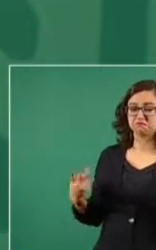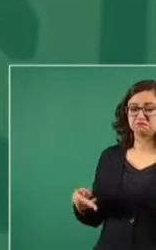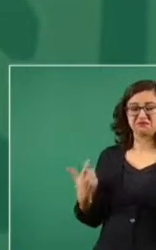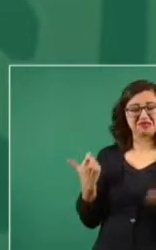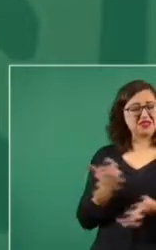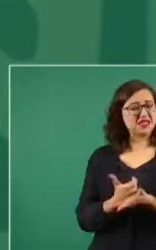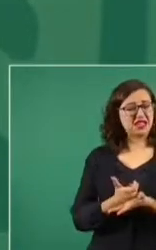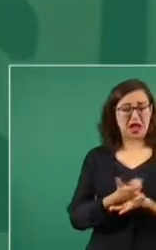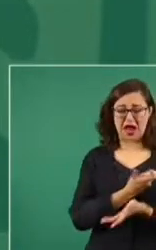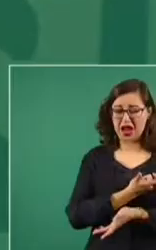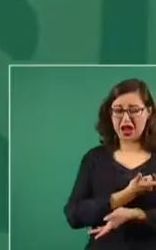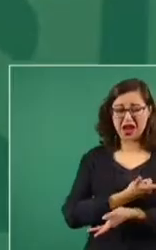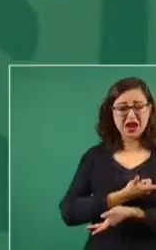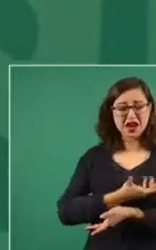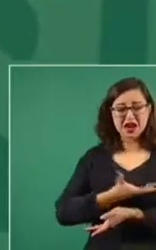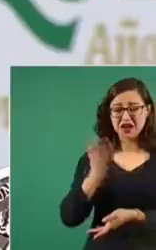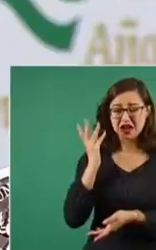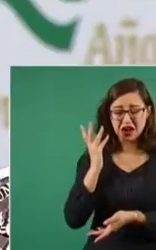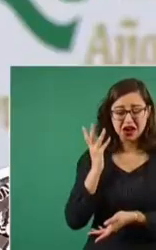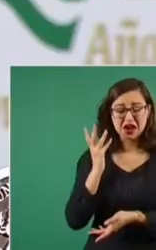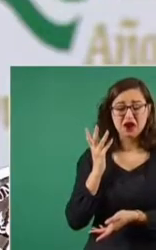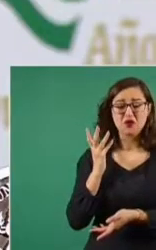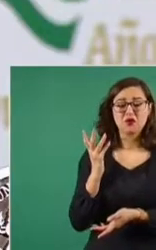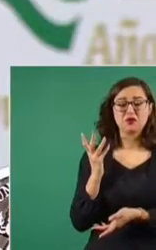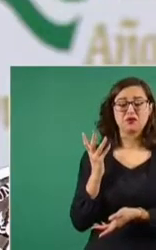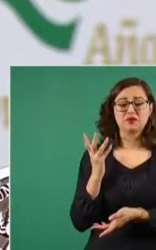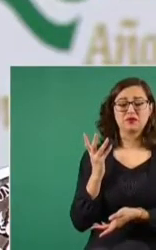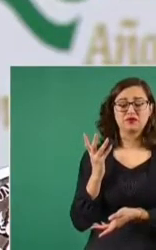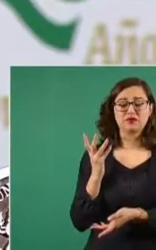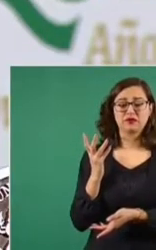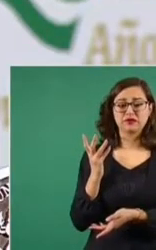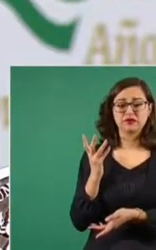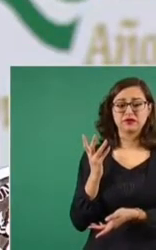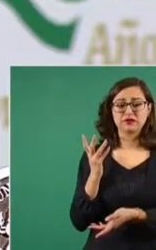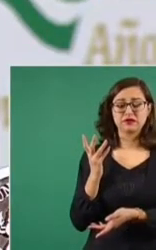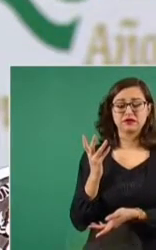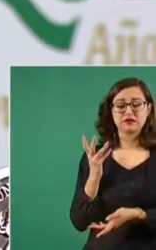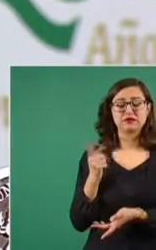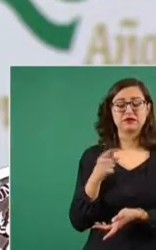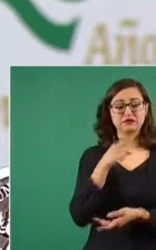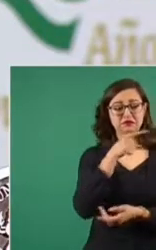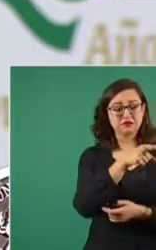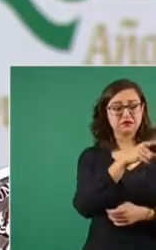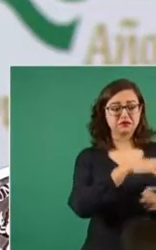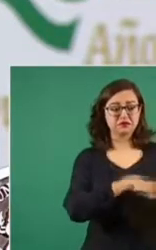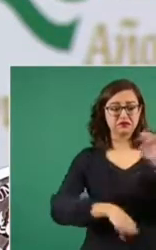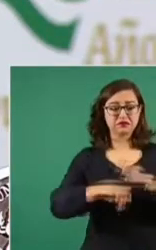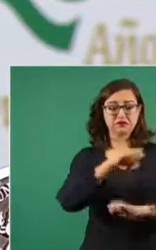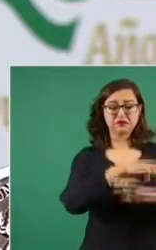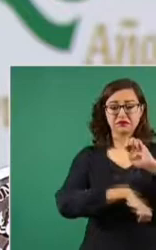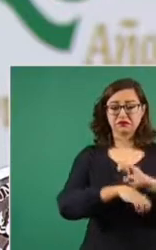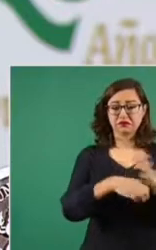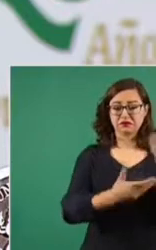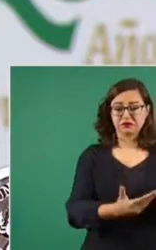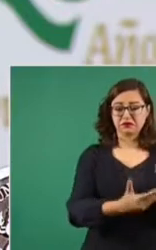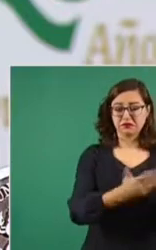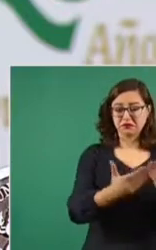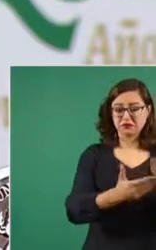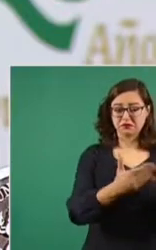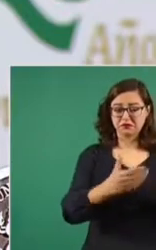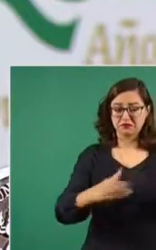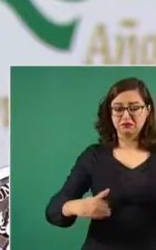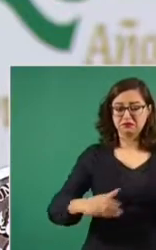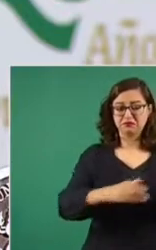que se distribuían, unas cuantas empresas tenían acaparado